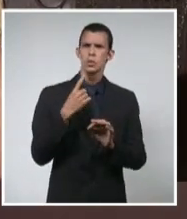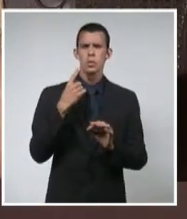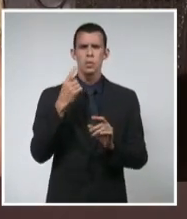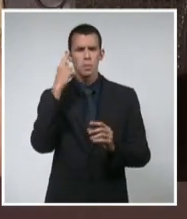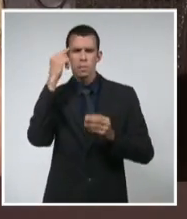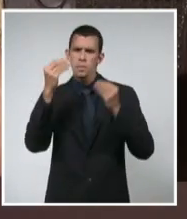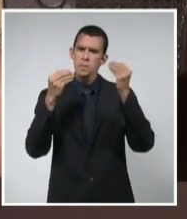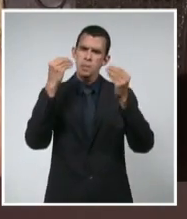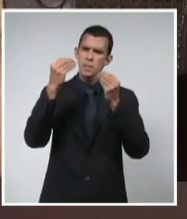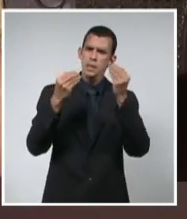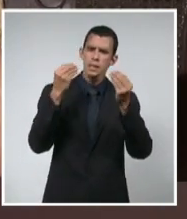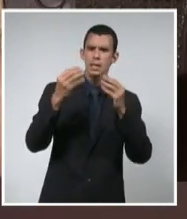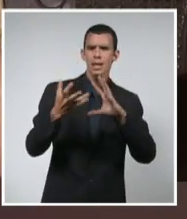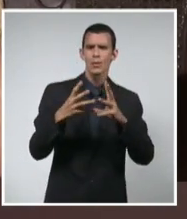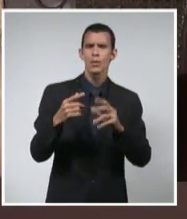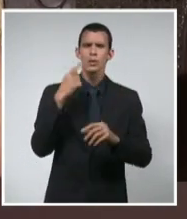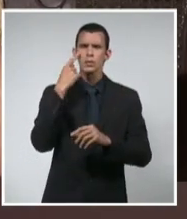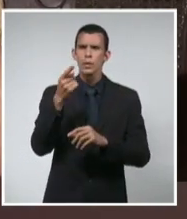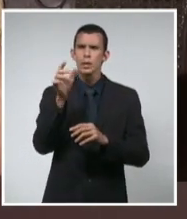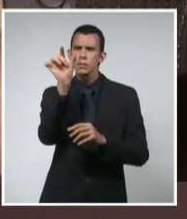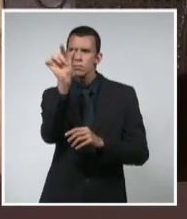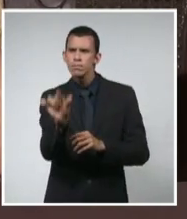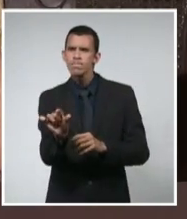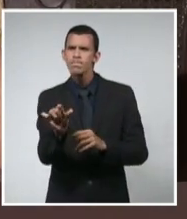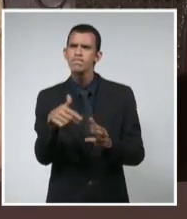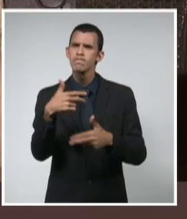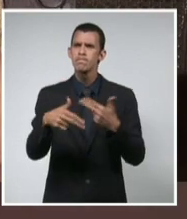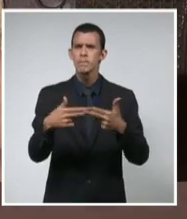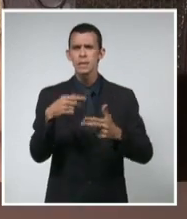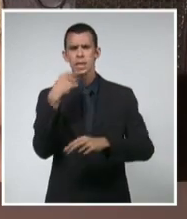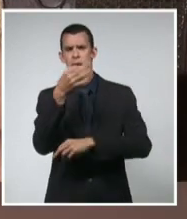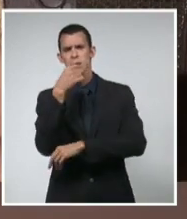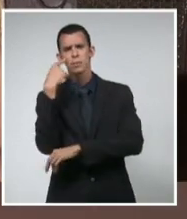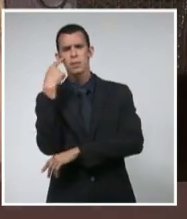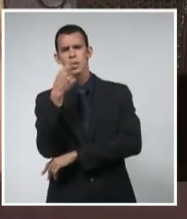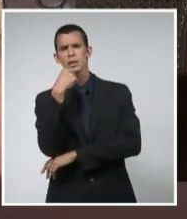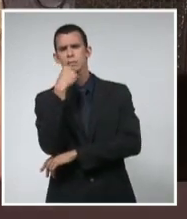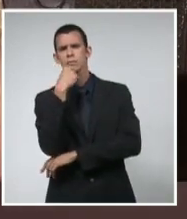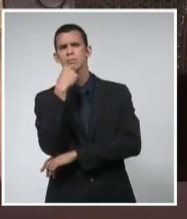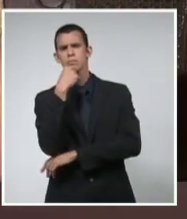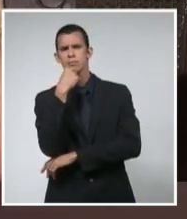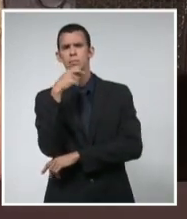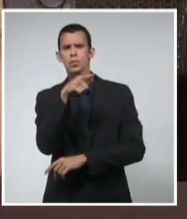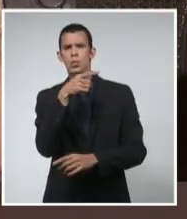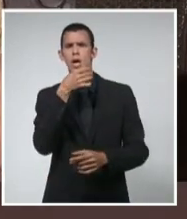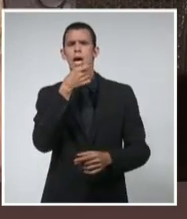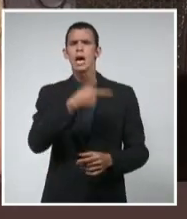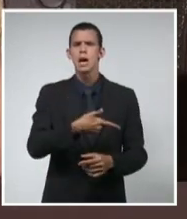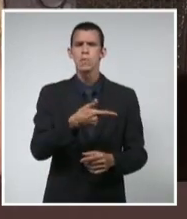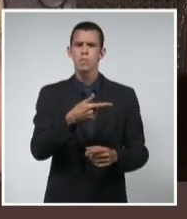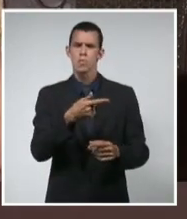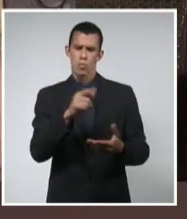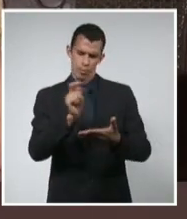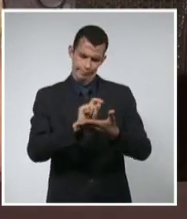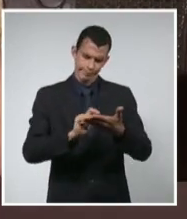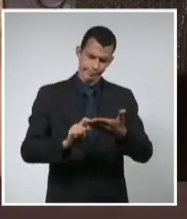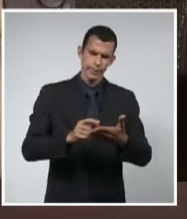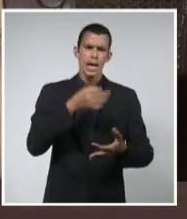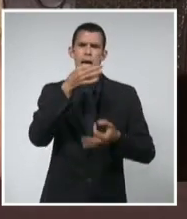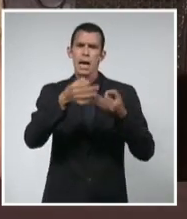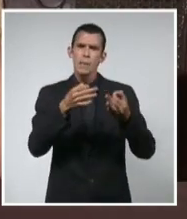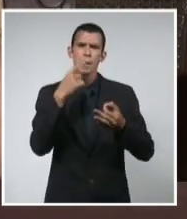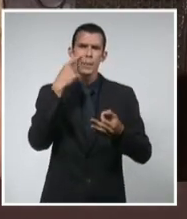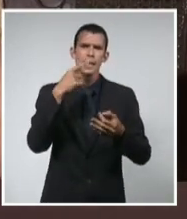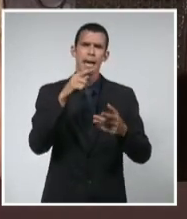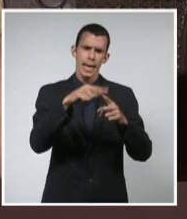asumía con uno, de decirme siempre presente, si no me mandaba un papel diciendo, mi querido El Guita, sabía